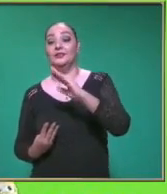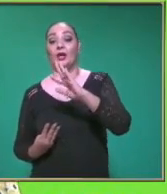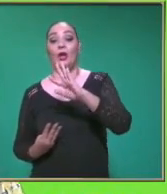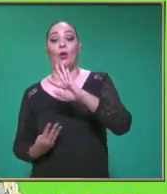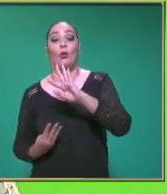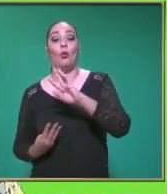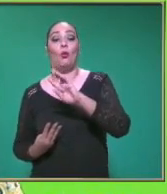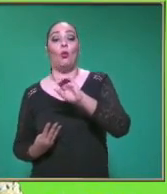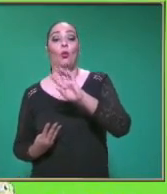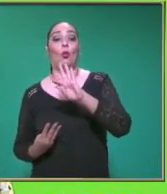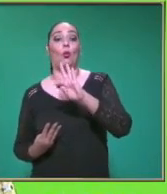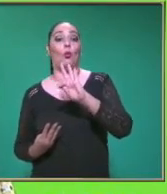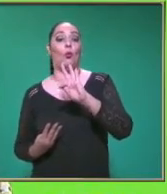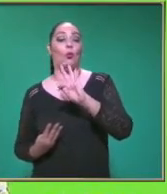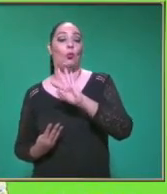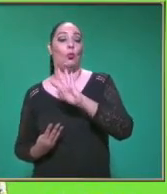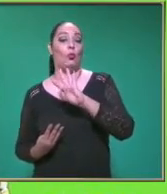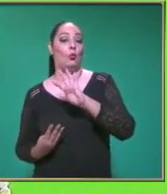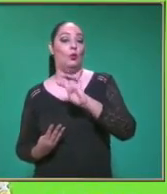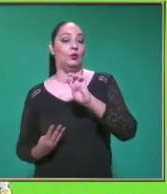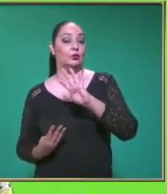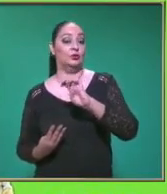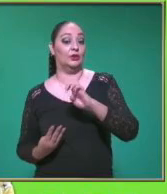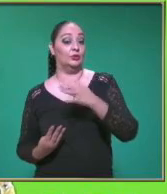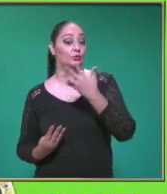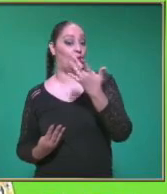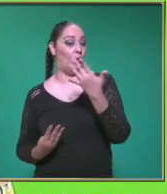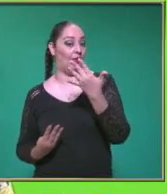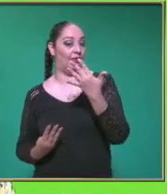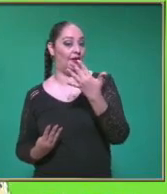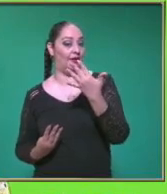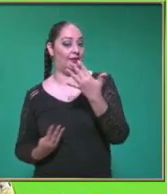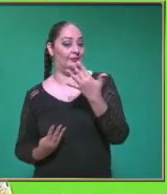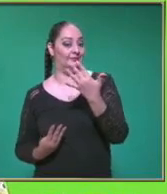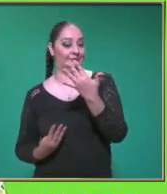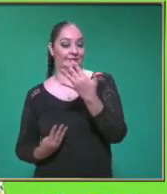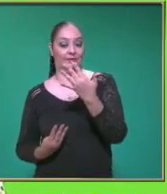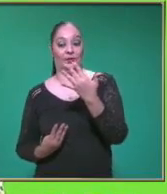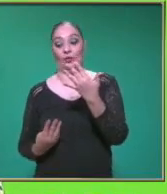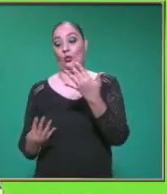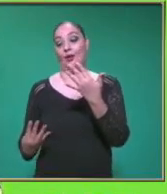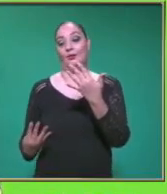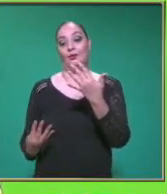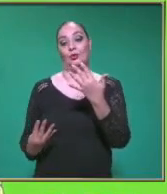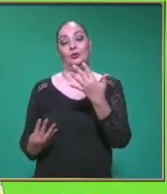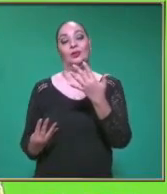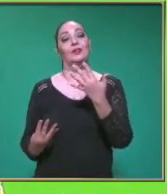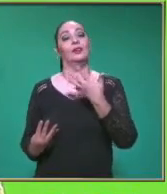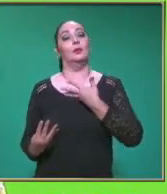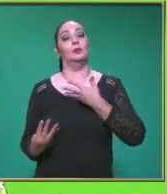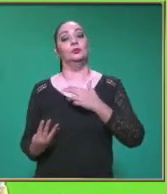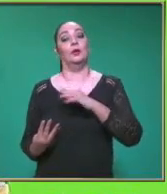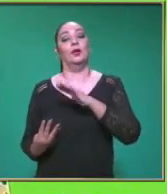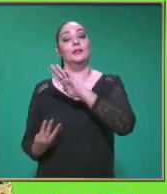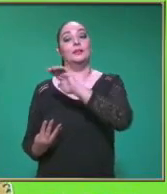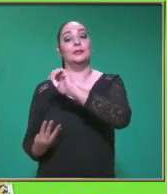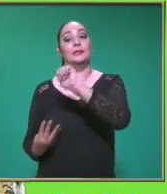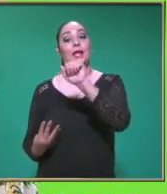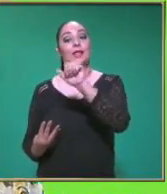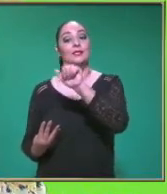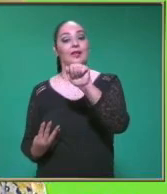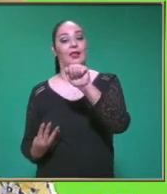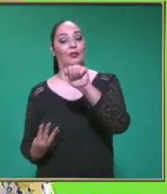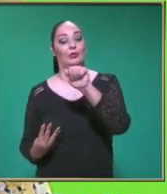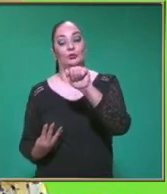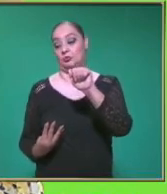¿Hasta qué metro? En el tres Hasta 450 Así es En la posición cuatro Tenemos hasta el 600 Y